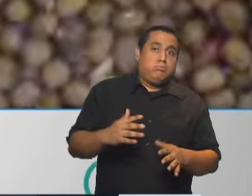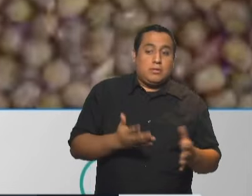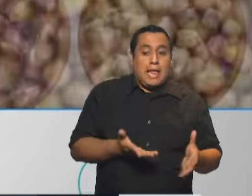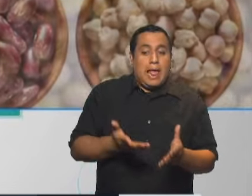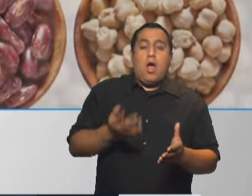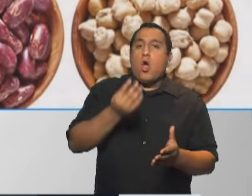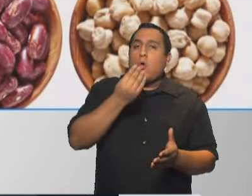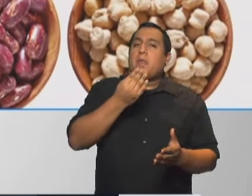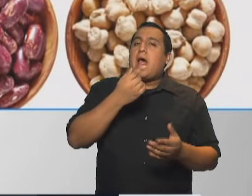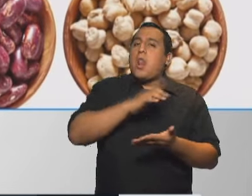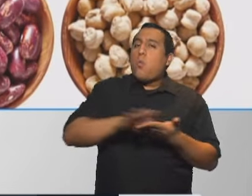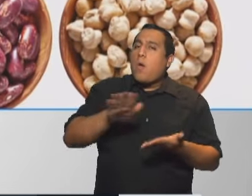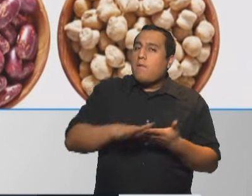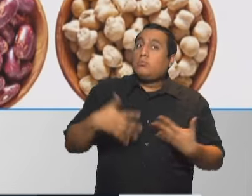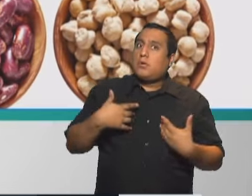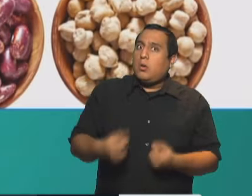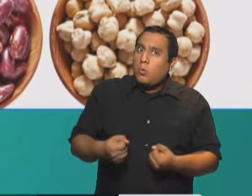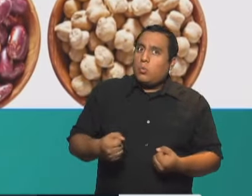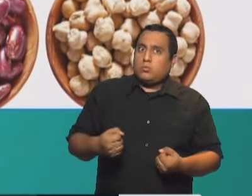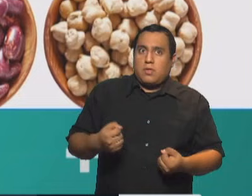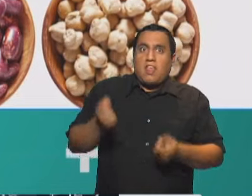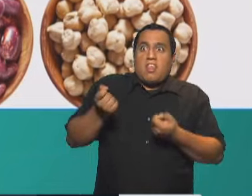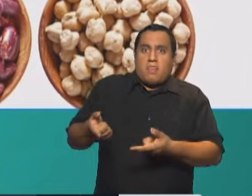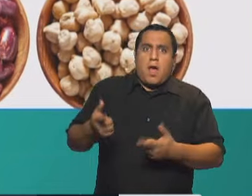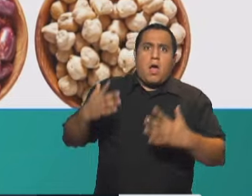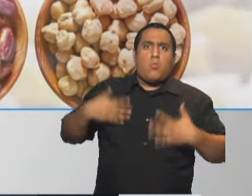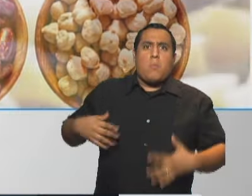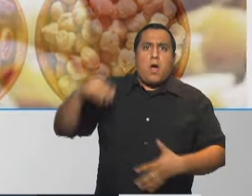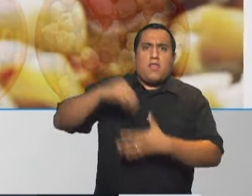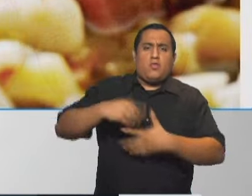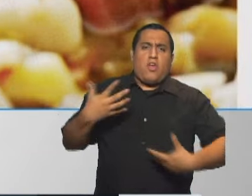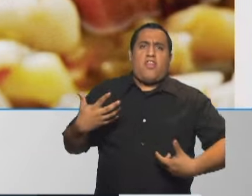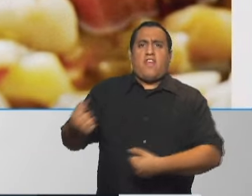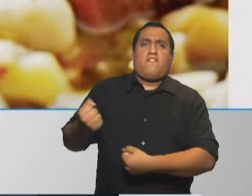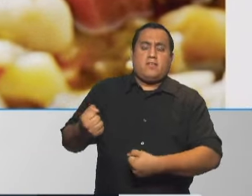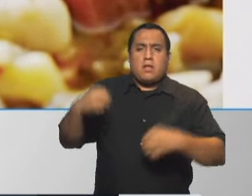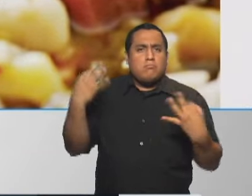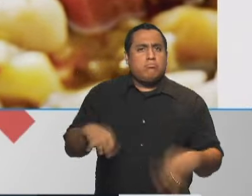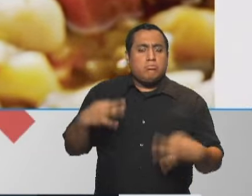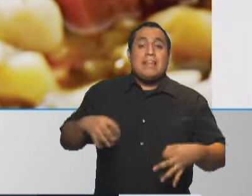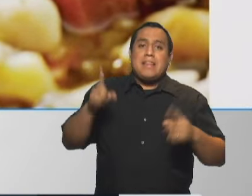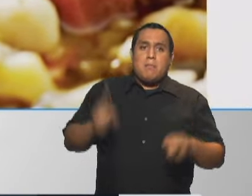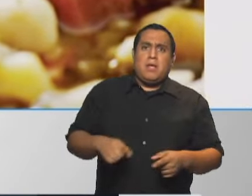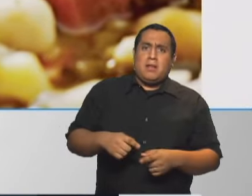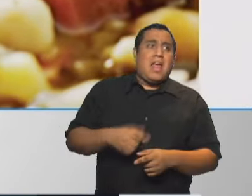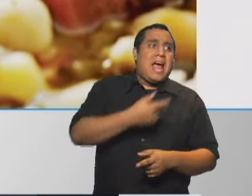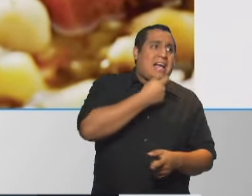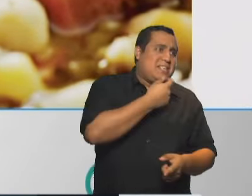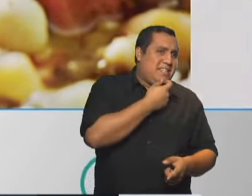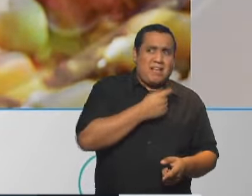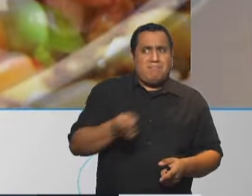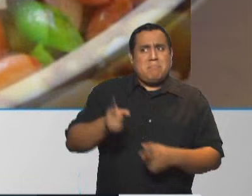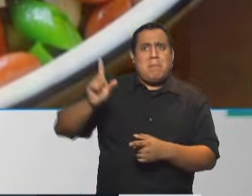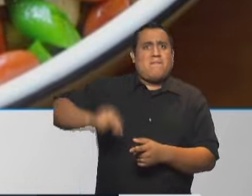a sabores nuevos saludables hiper nutritivos y como siempre con realmente también hasta es más barato que el paquete de galletita